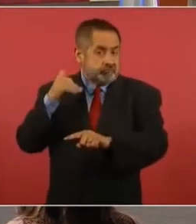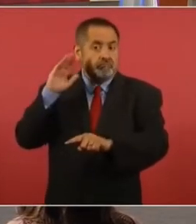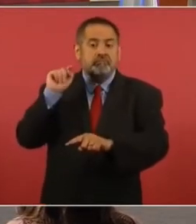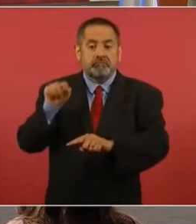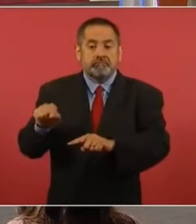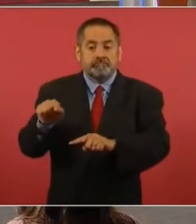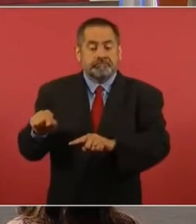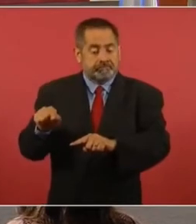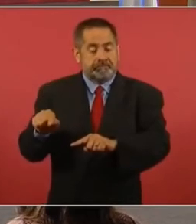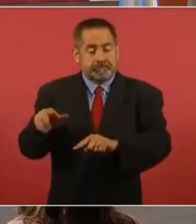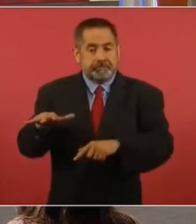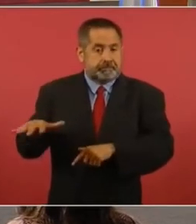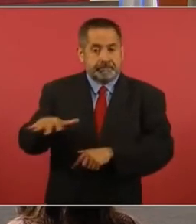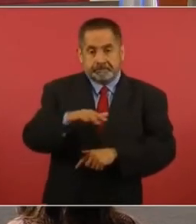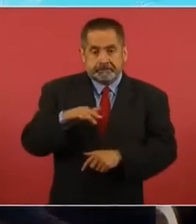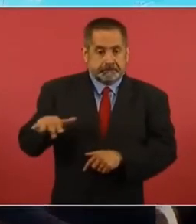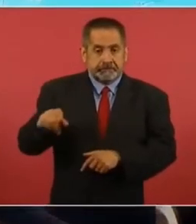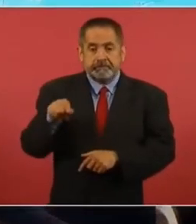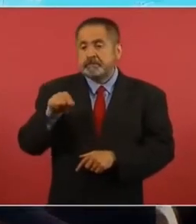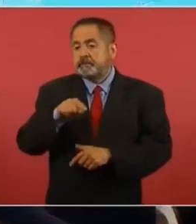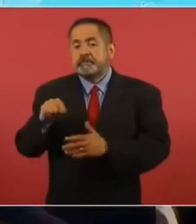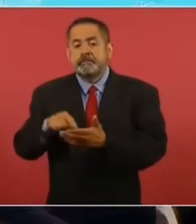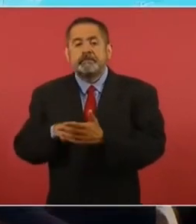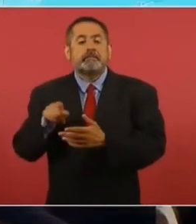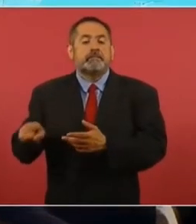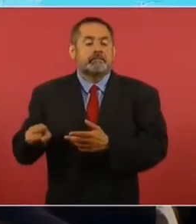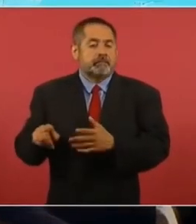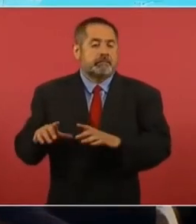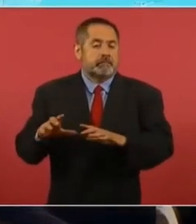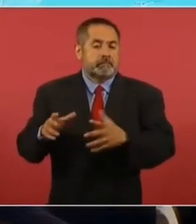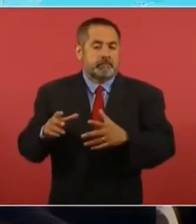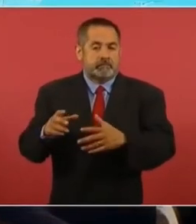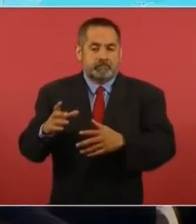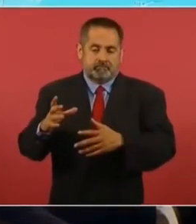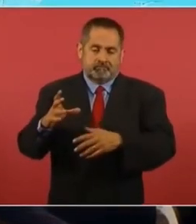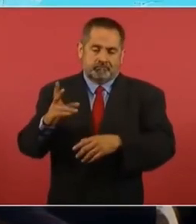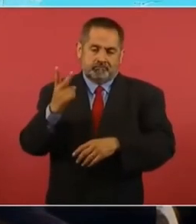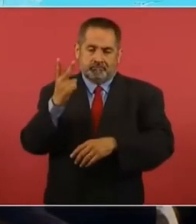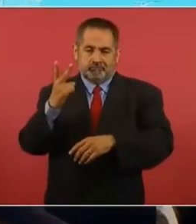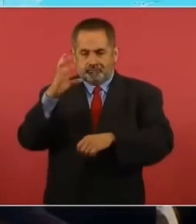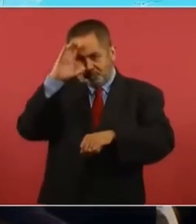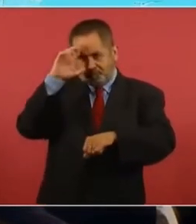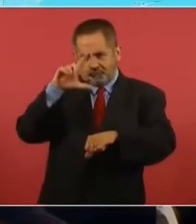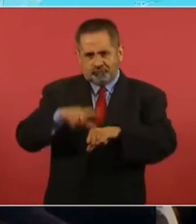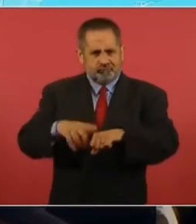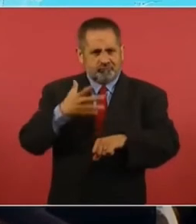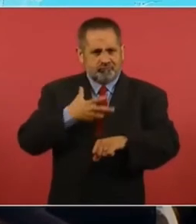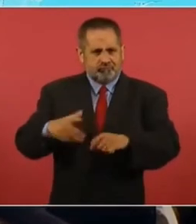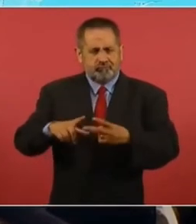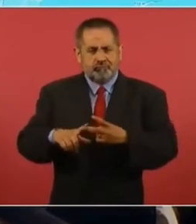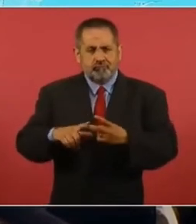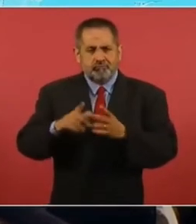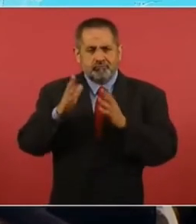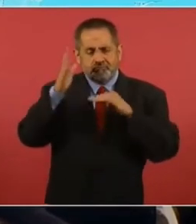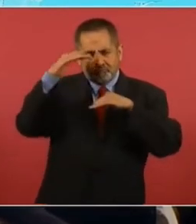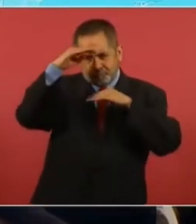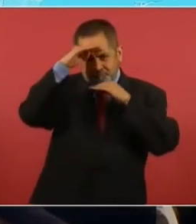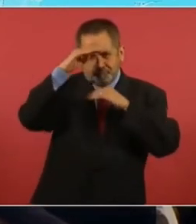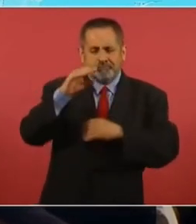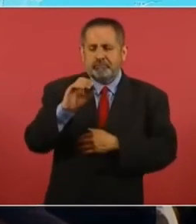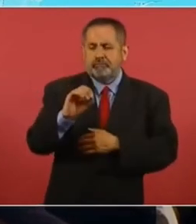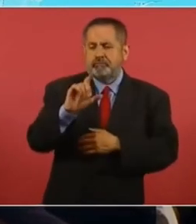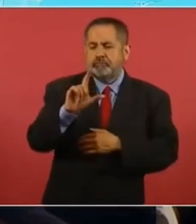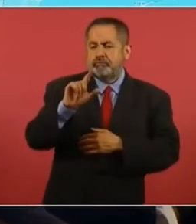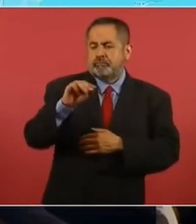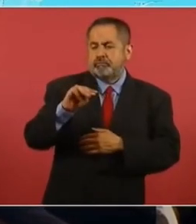de las dos grandes culturas, la cultura olmeca y la cultura maya.